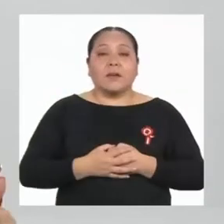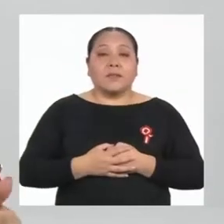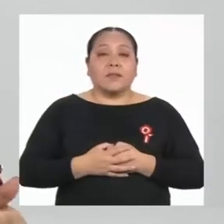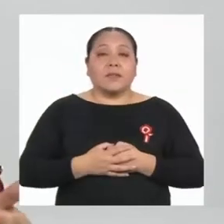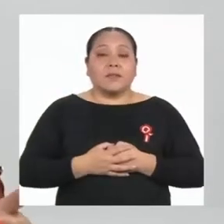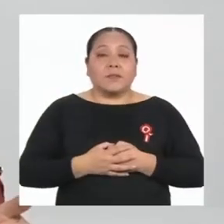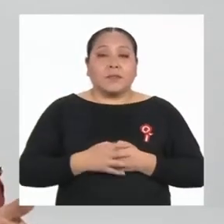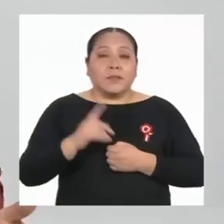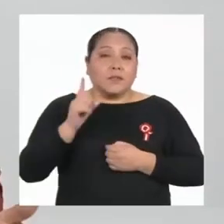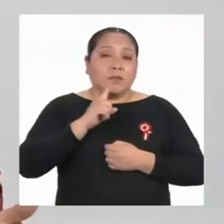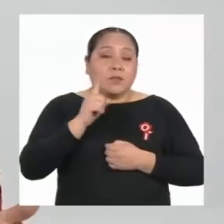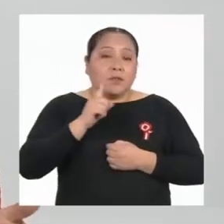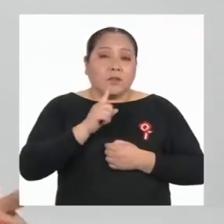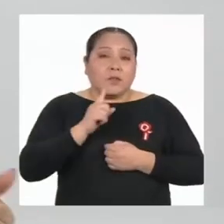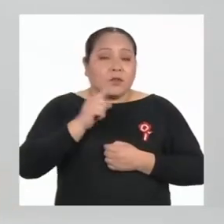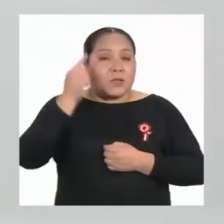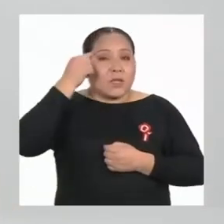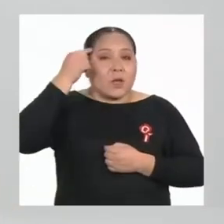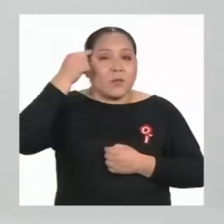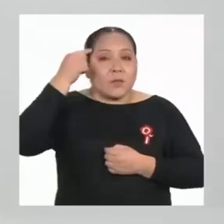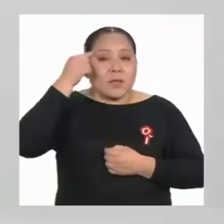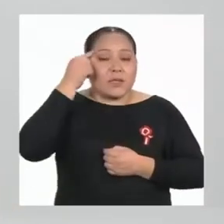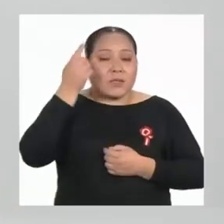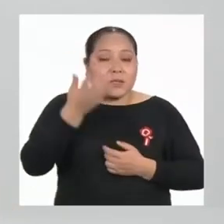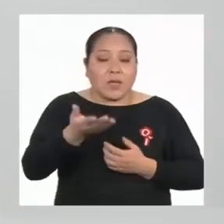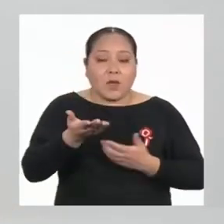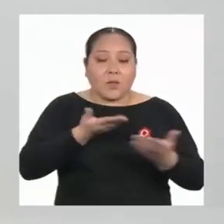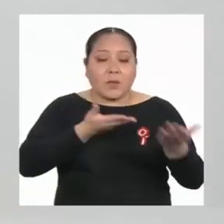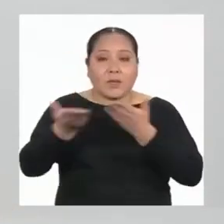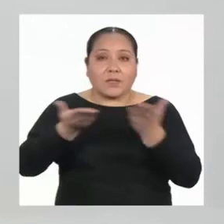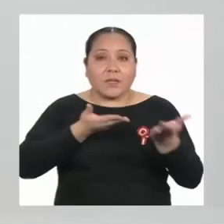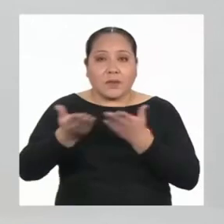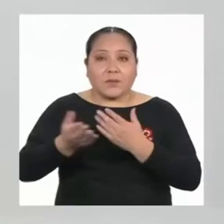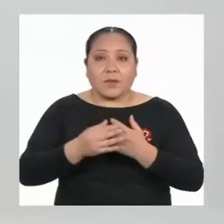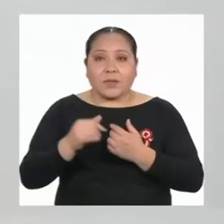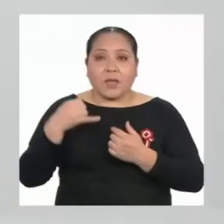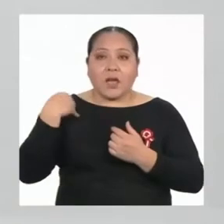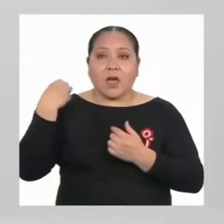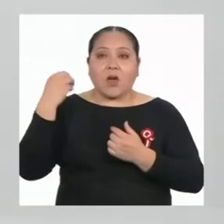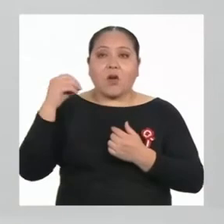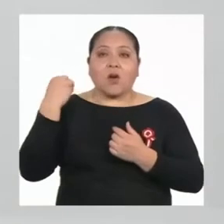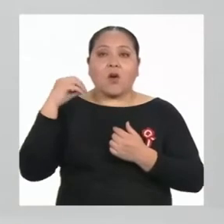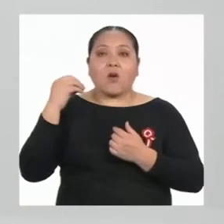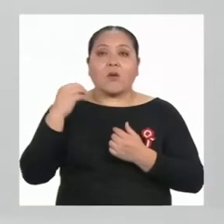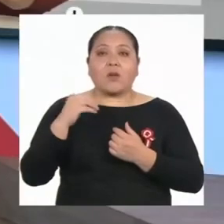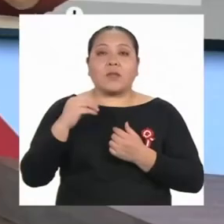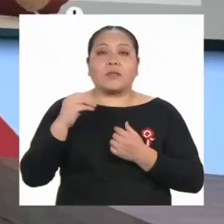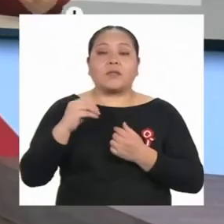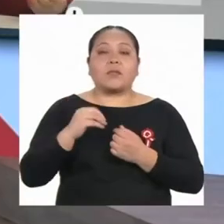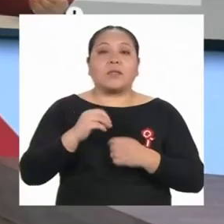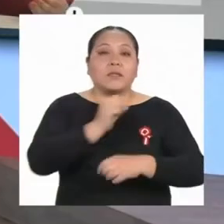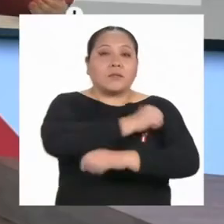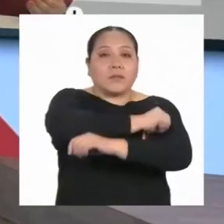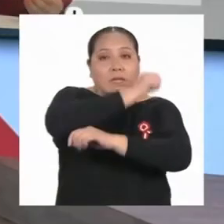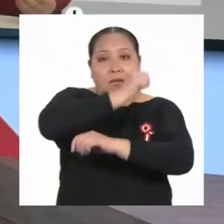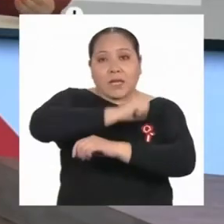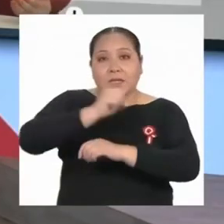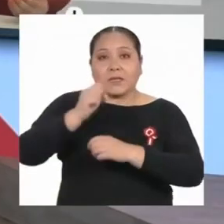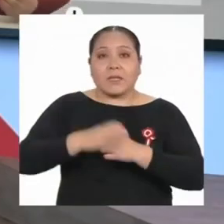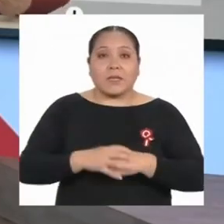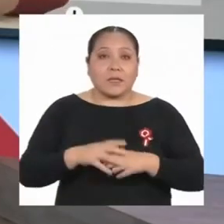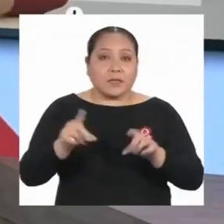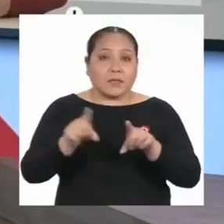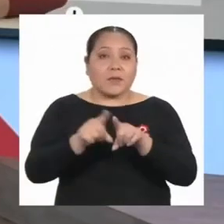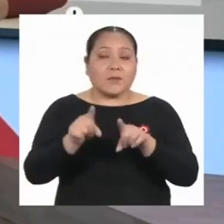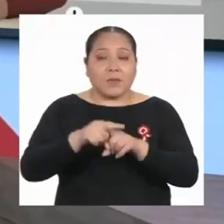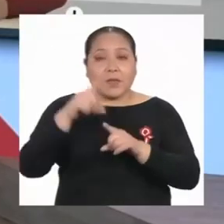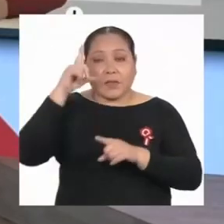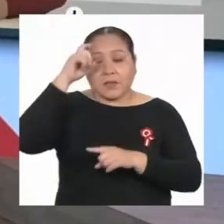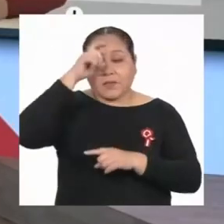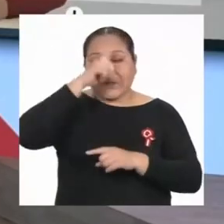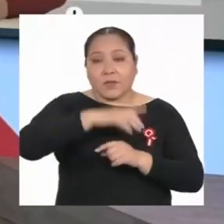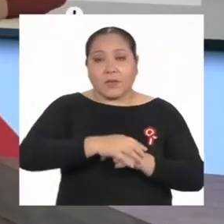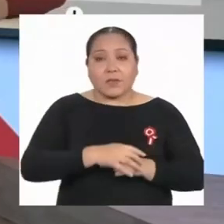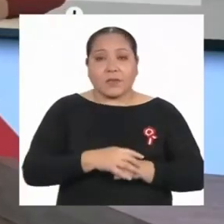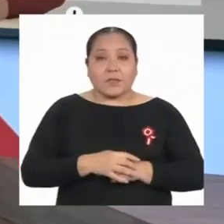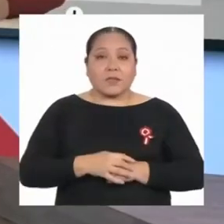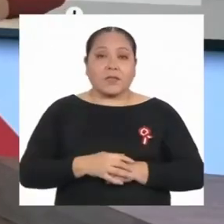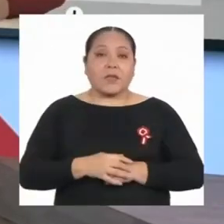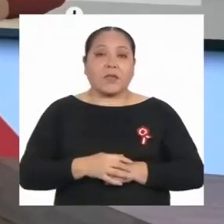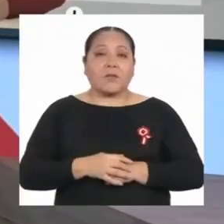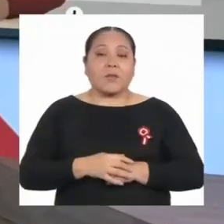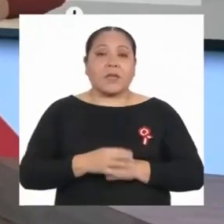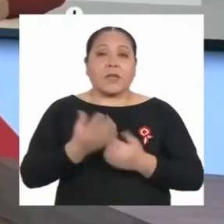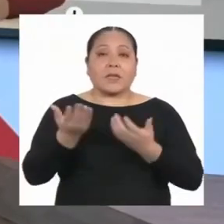escuela no están pensados para atender a adolescentes de ámbitos rurales. También existe dificultad para atender a